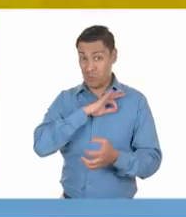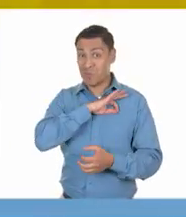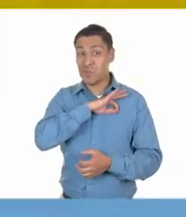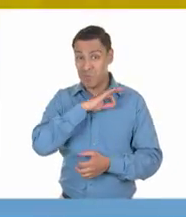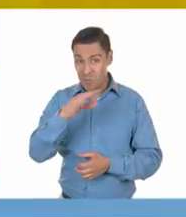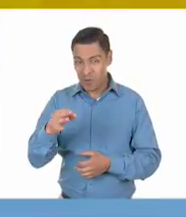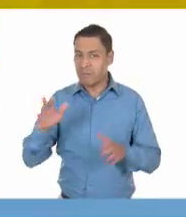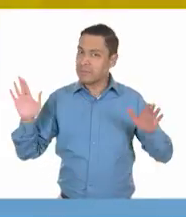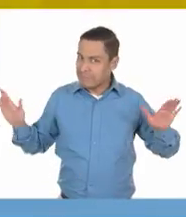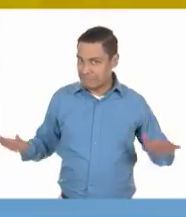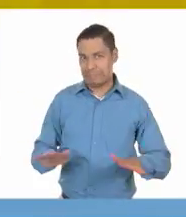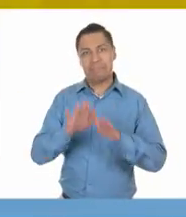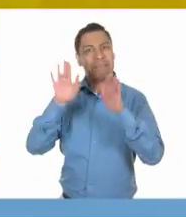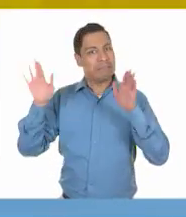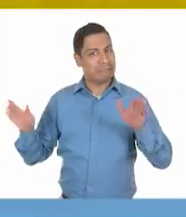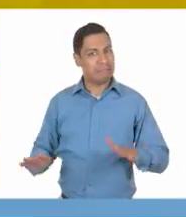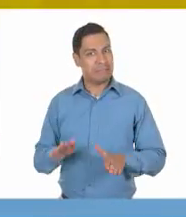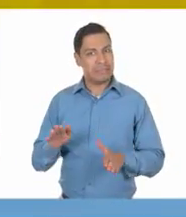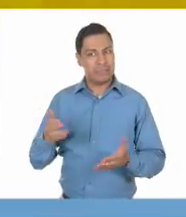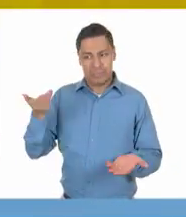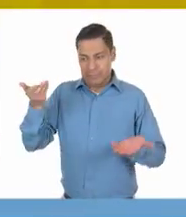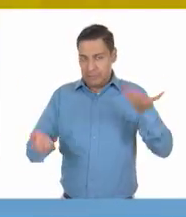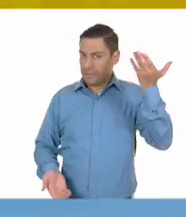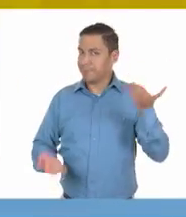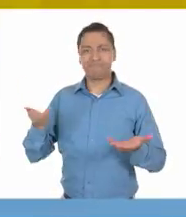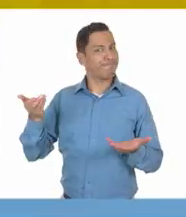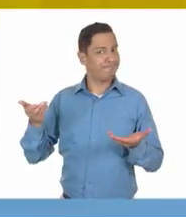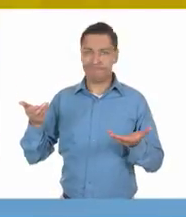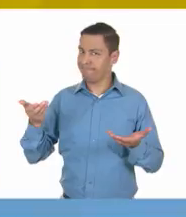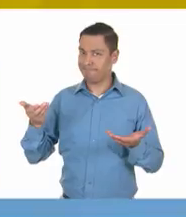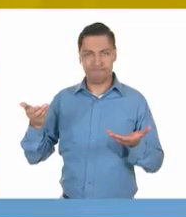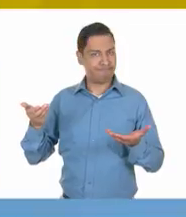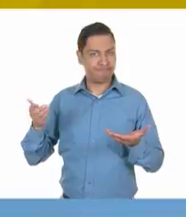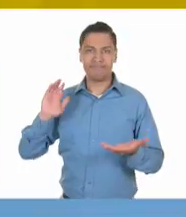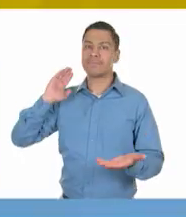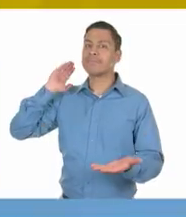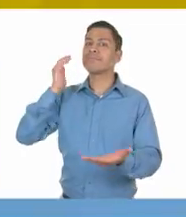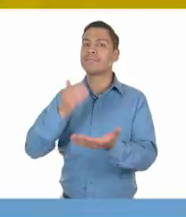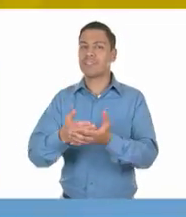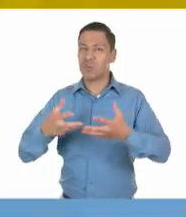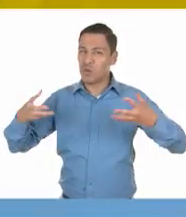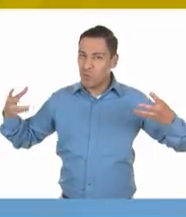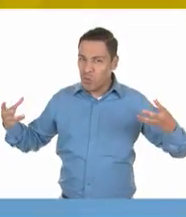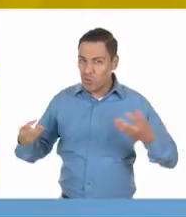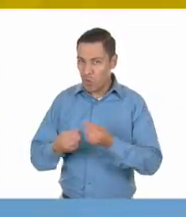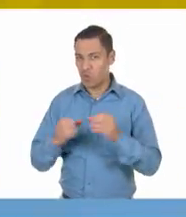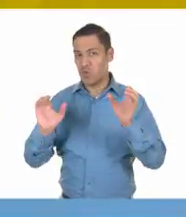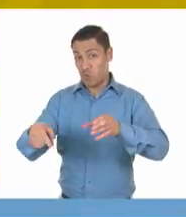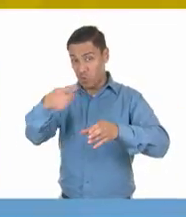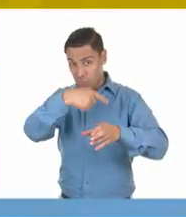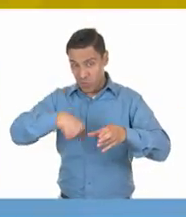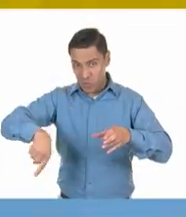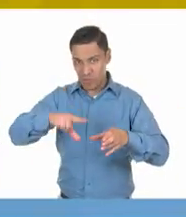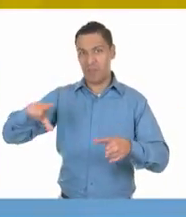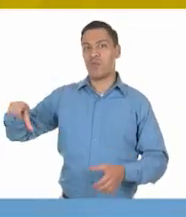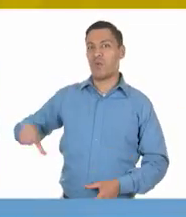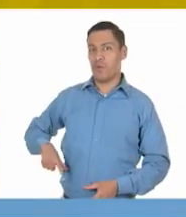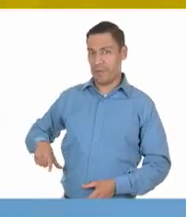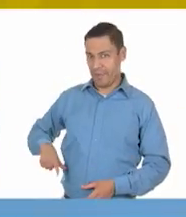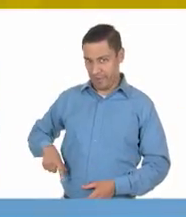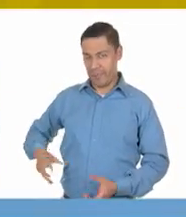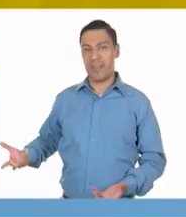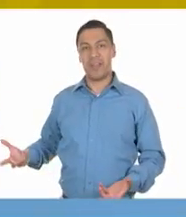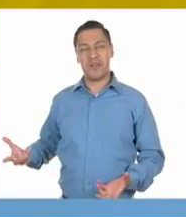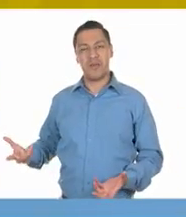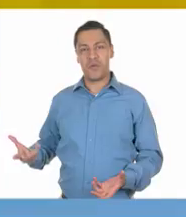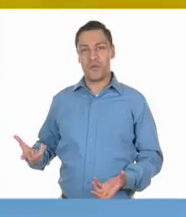promover esta diferencia y que todos podamos hacerlo en conjunto. Sociedad, el gobierno en general